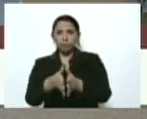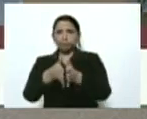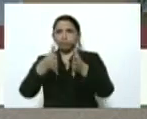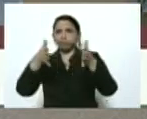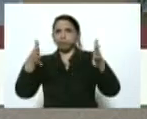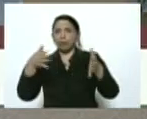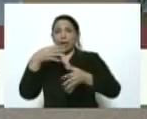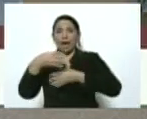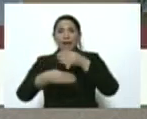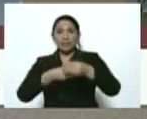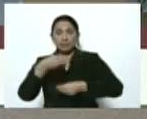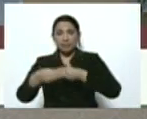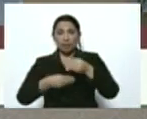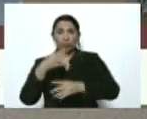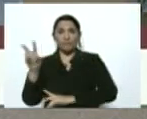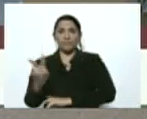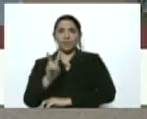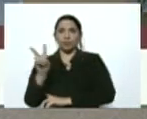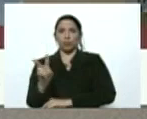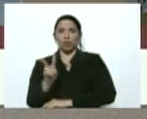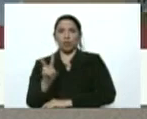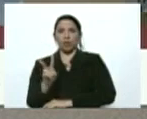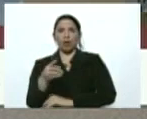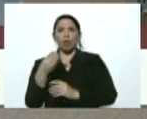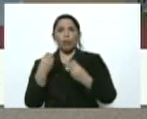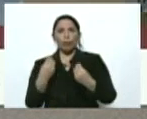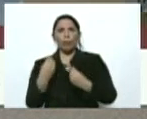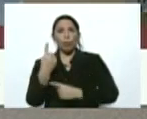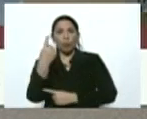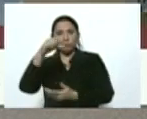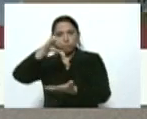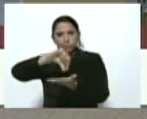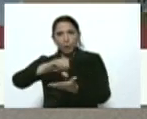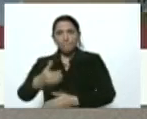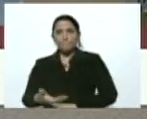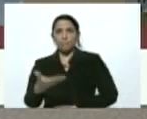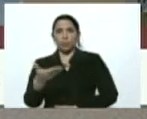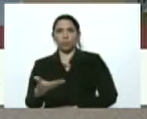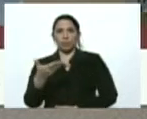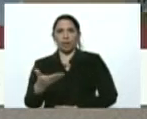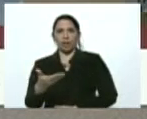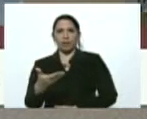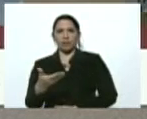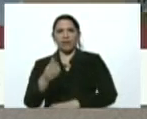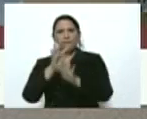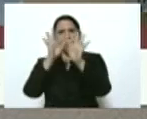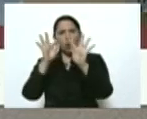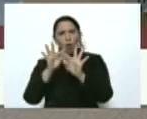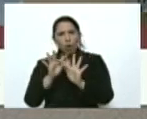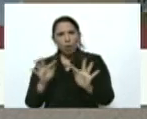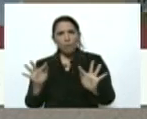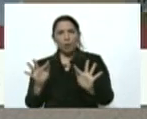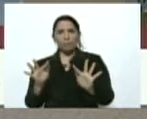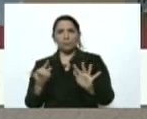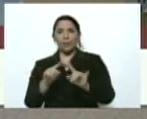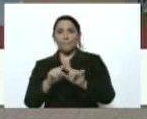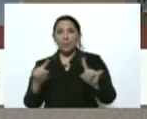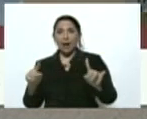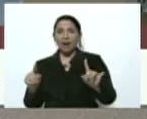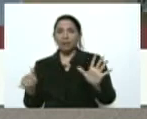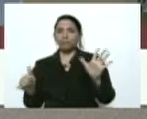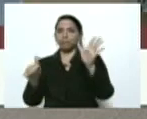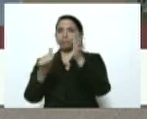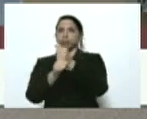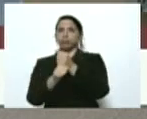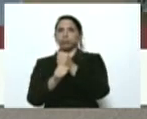que se están realizando en Venezuela como uno de los ejes fundamentales en el mecanismo para la detección